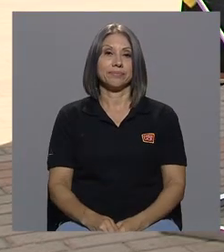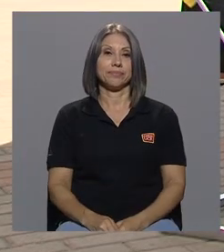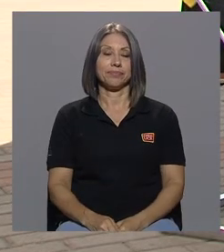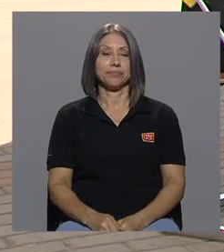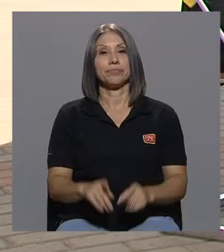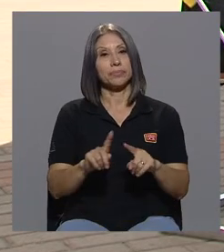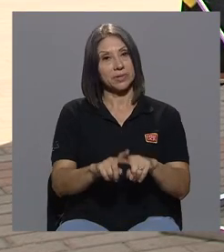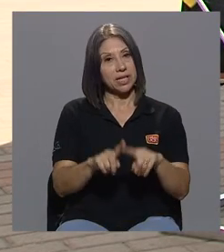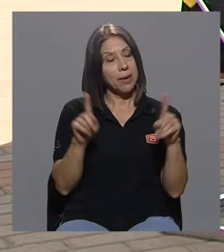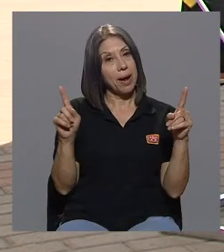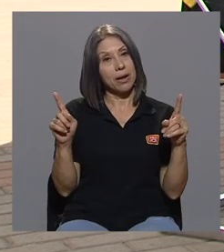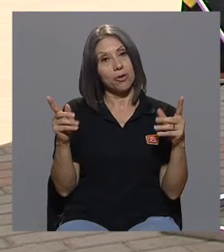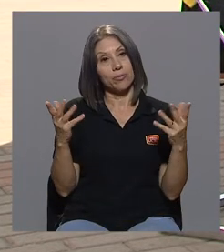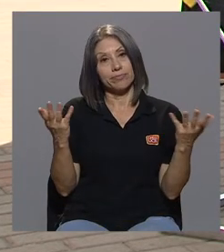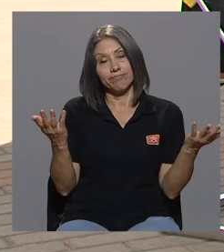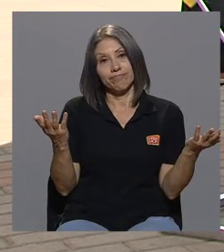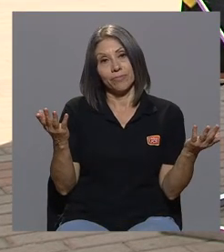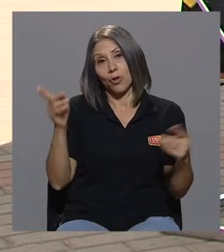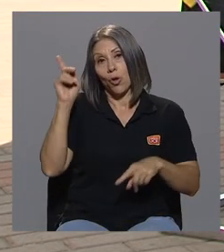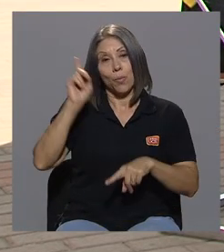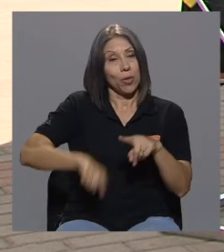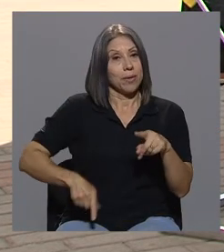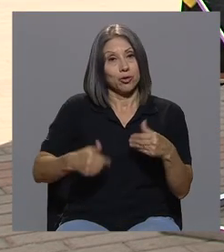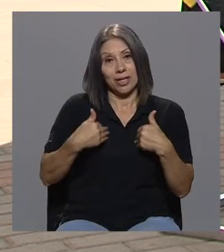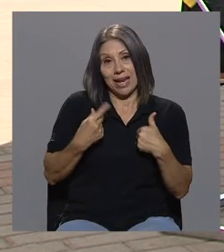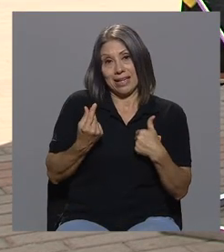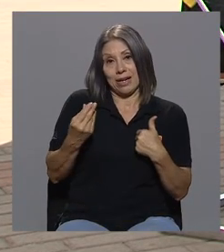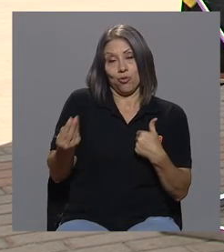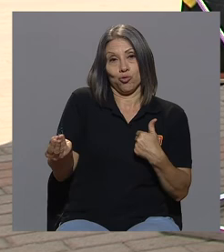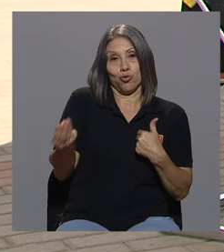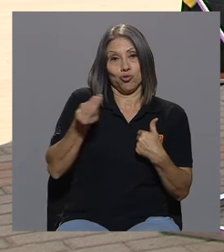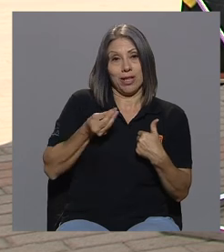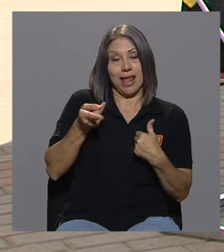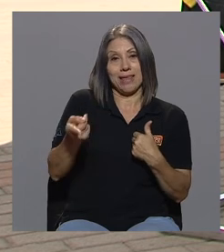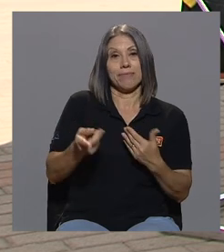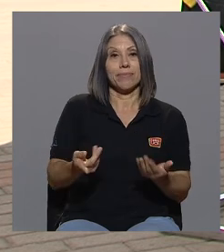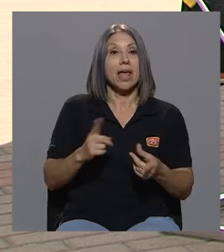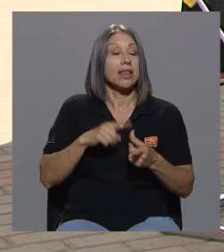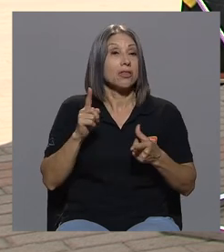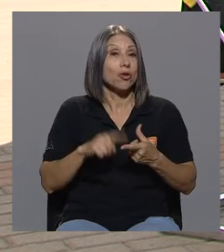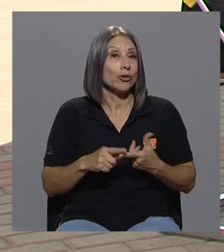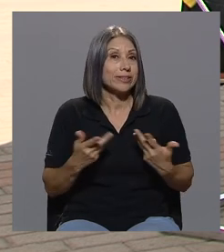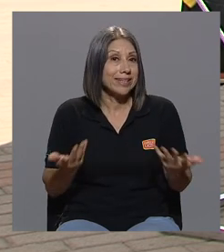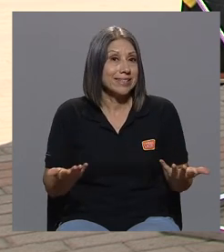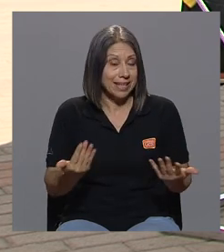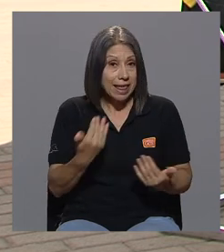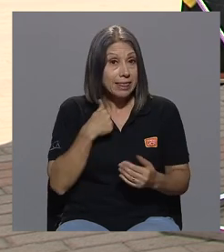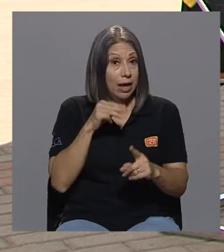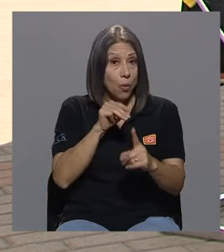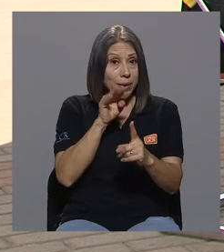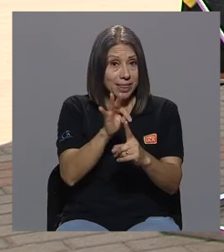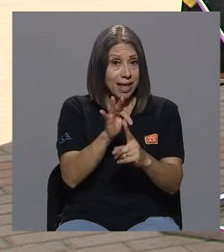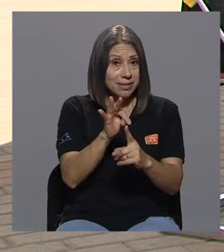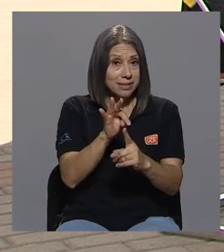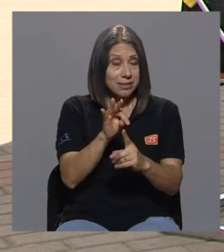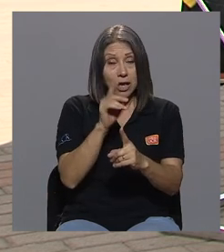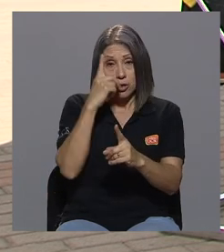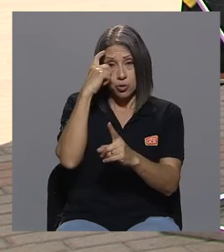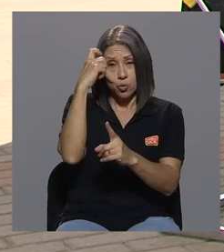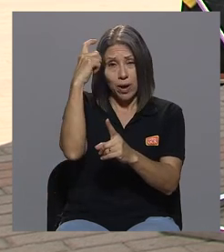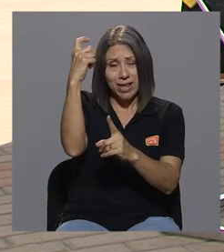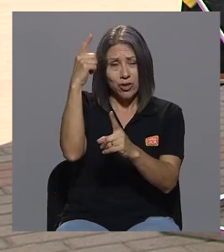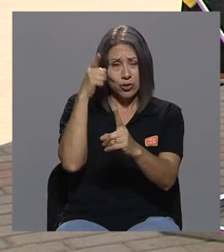de ahí no podemos obtener recursos entonces tengo metas tengo sueños pero sobre todo